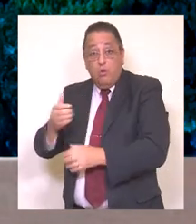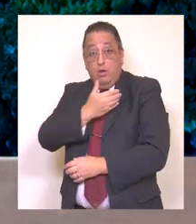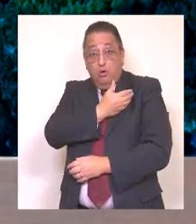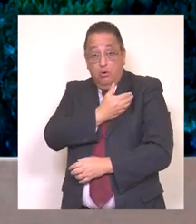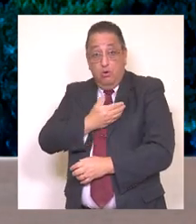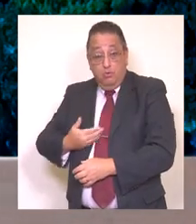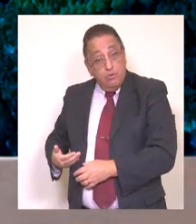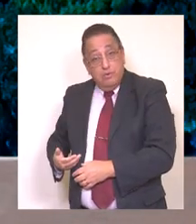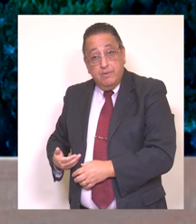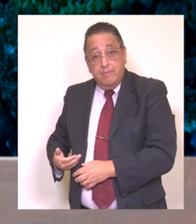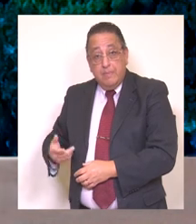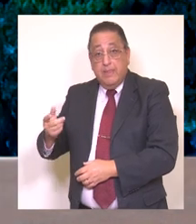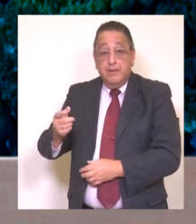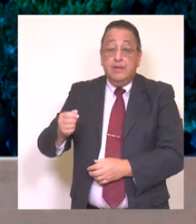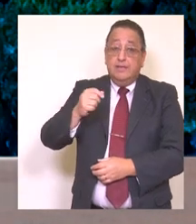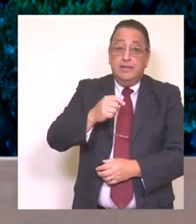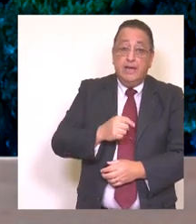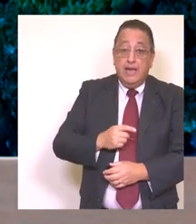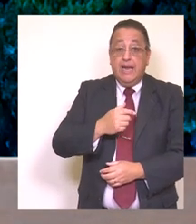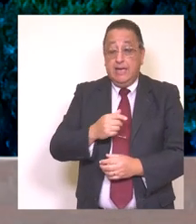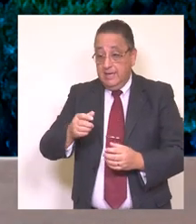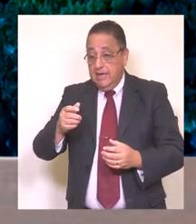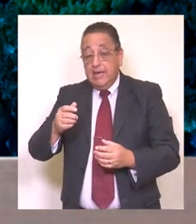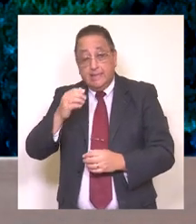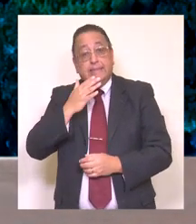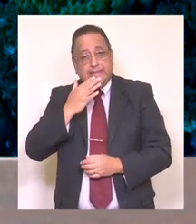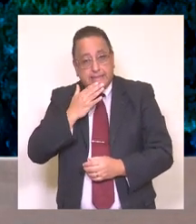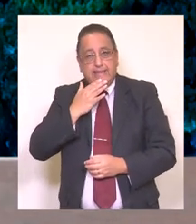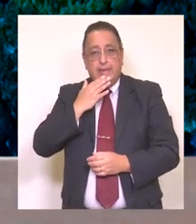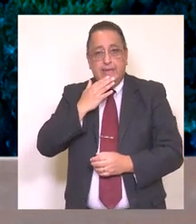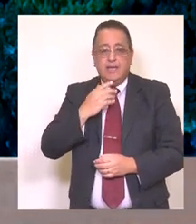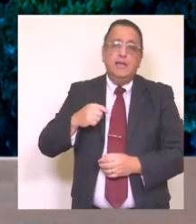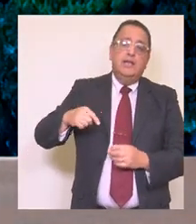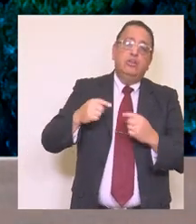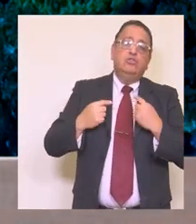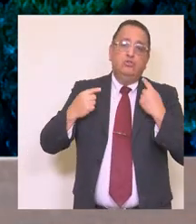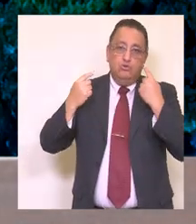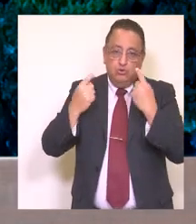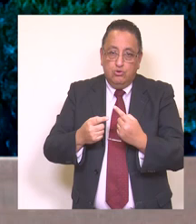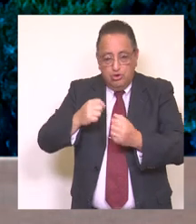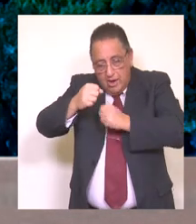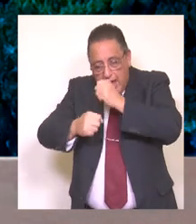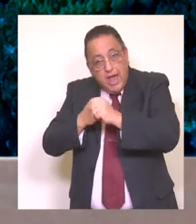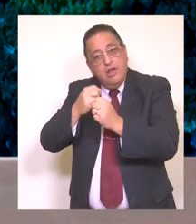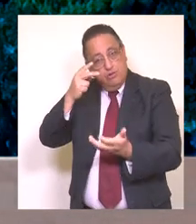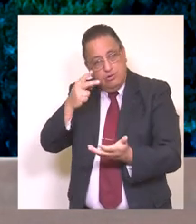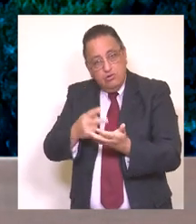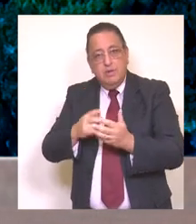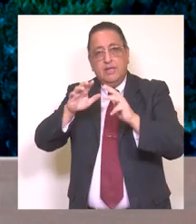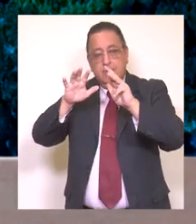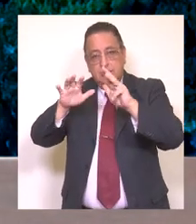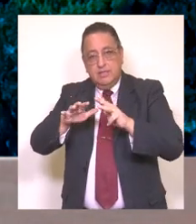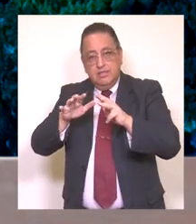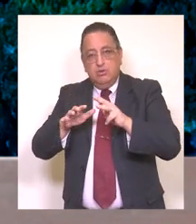las diferentes carteras del gobierno que administra el Estado, también logramos concretar durante el año